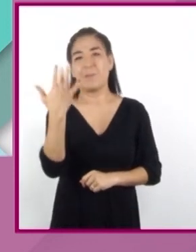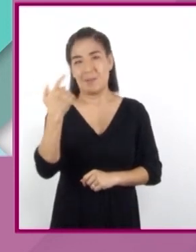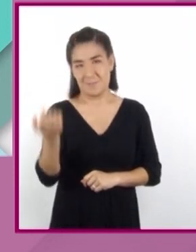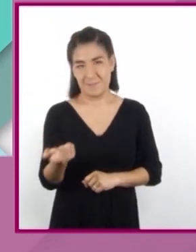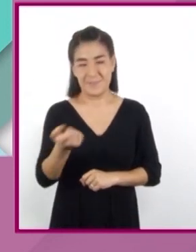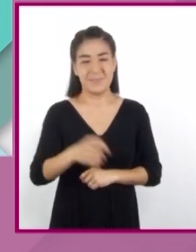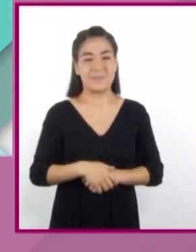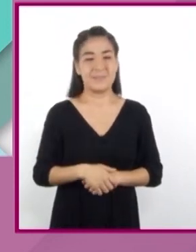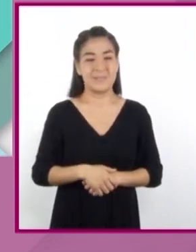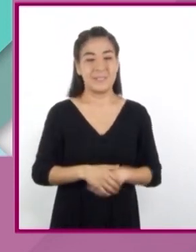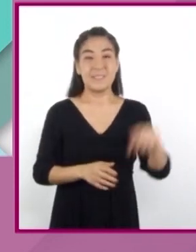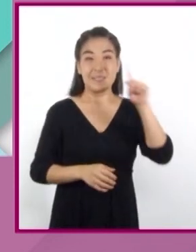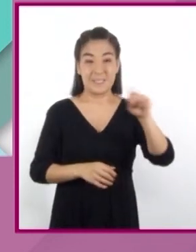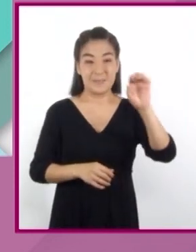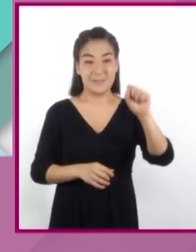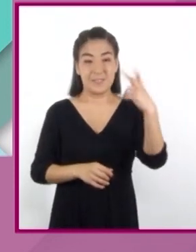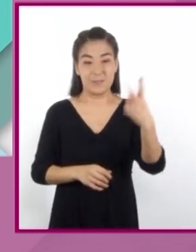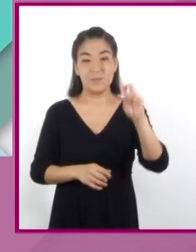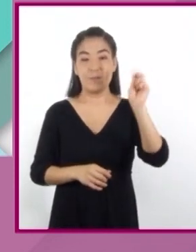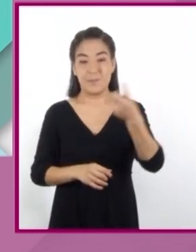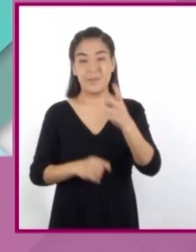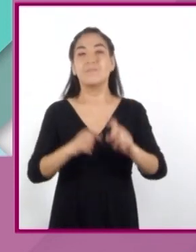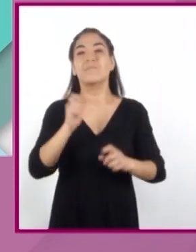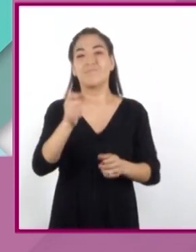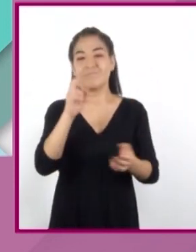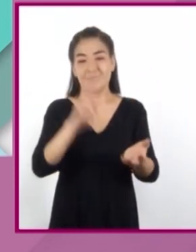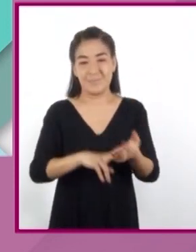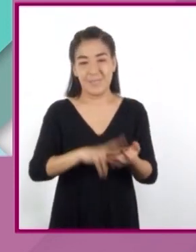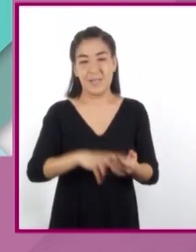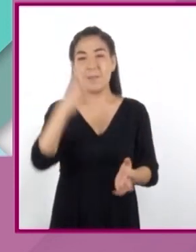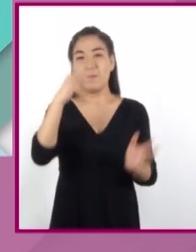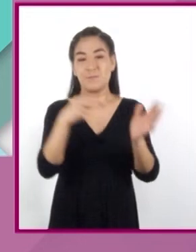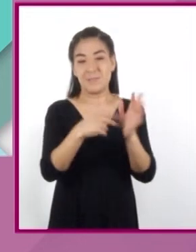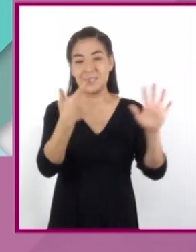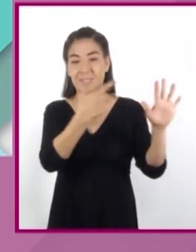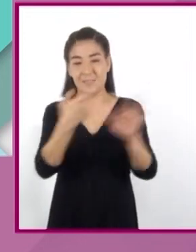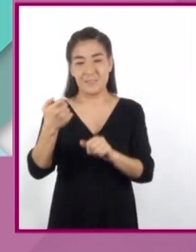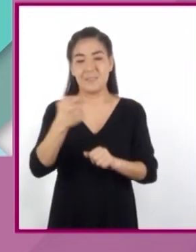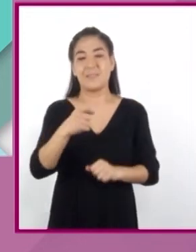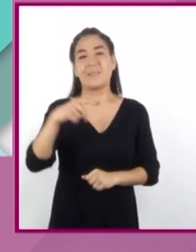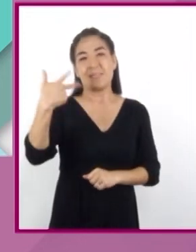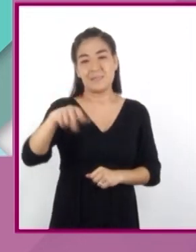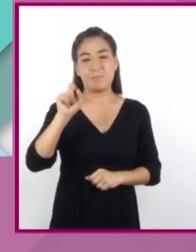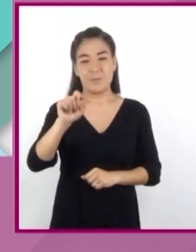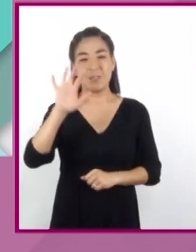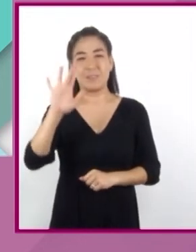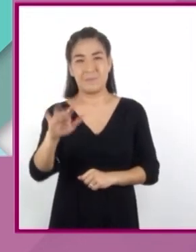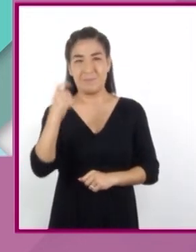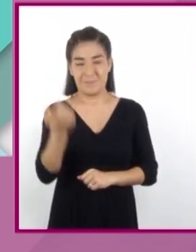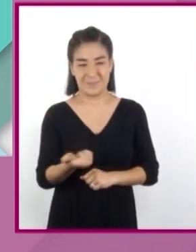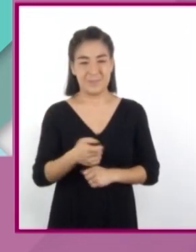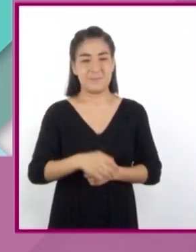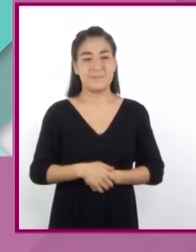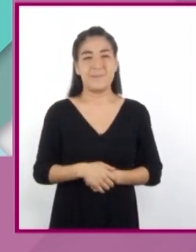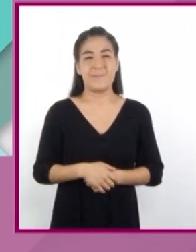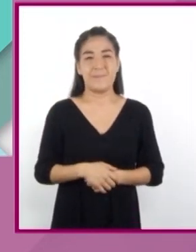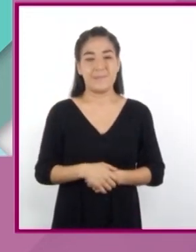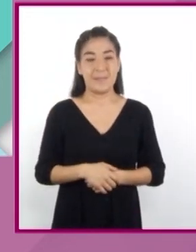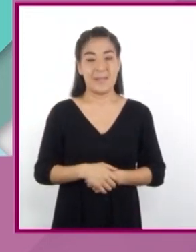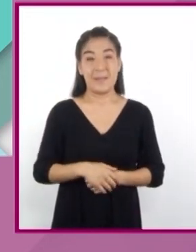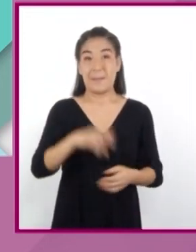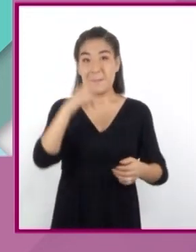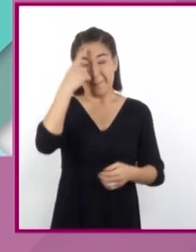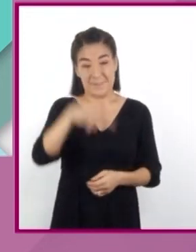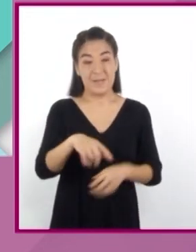162 dólares equivalen a 2.713.50 pesos. Para